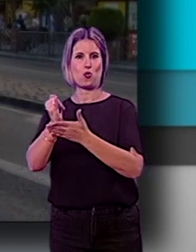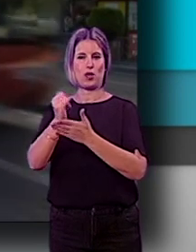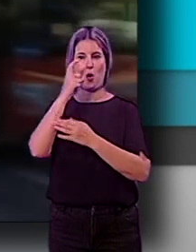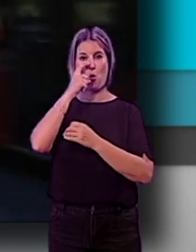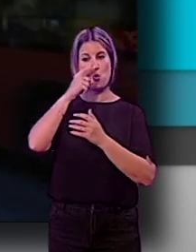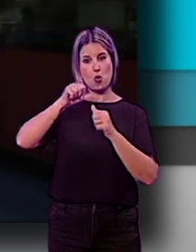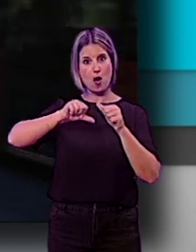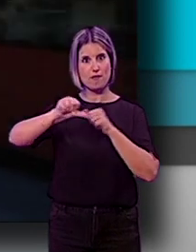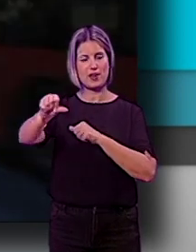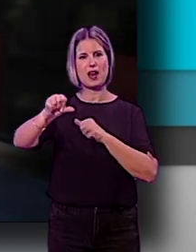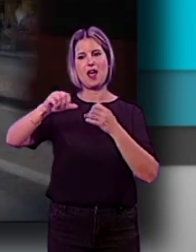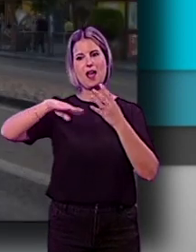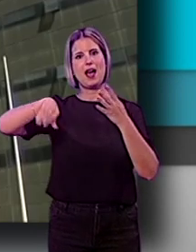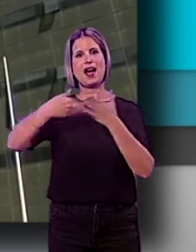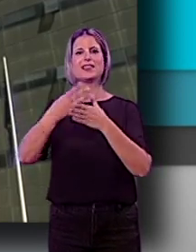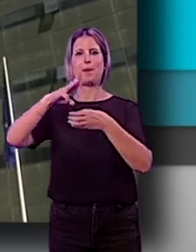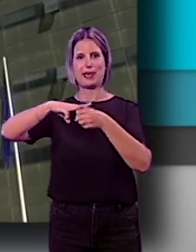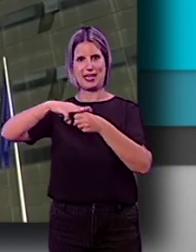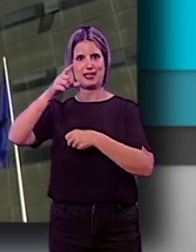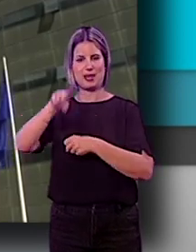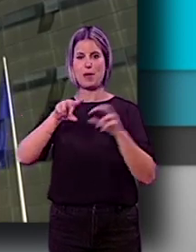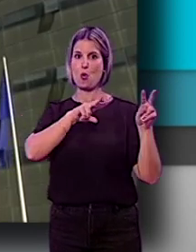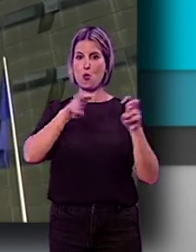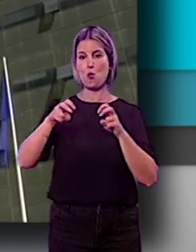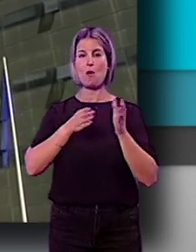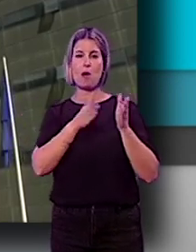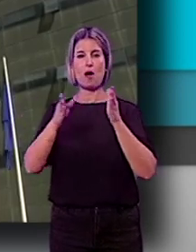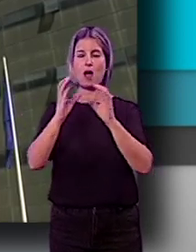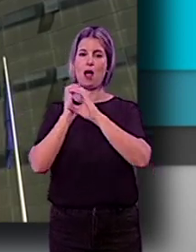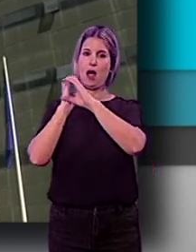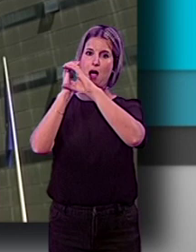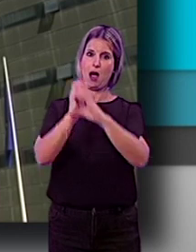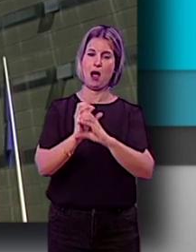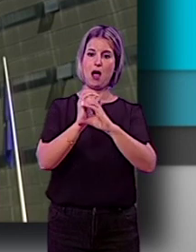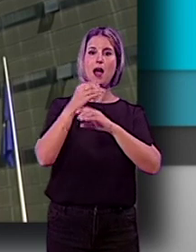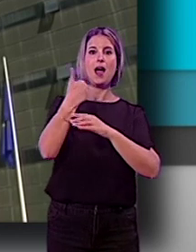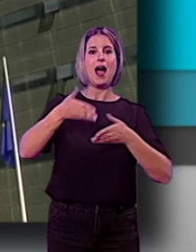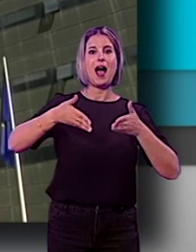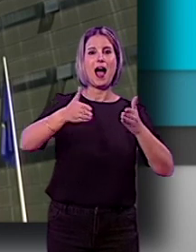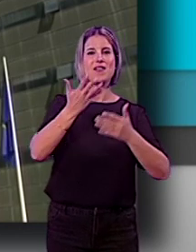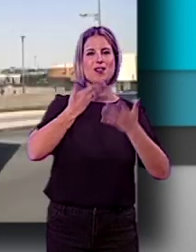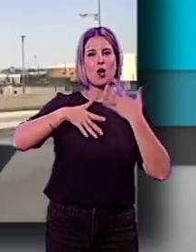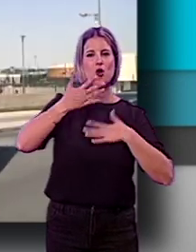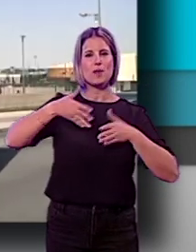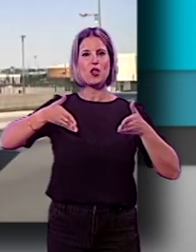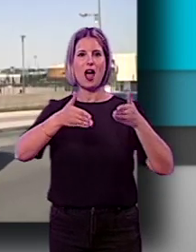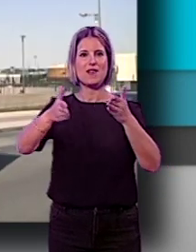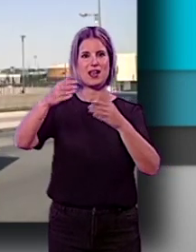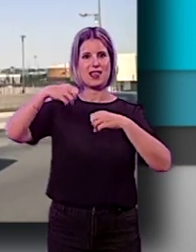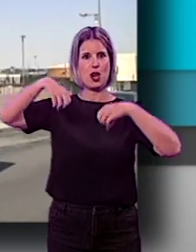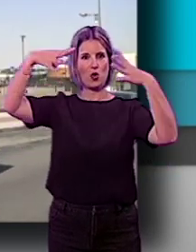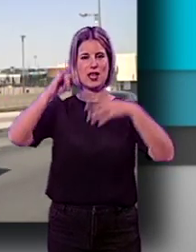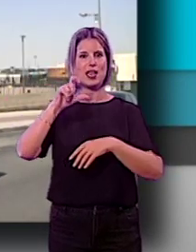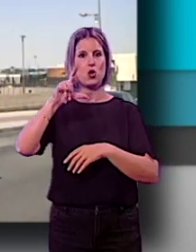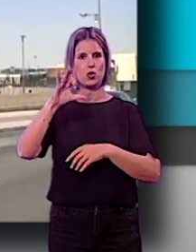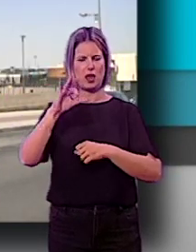de junio hasta el Parque Tecnológico de la Salud. Con el nuevo recorrido, el 8 llegará a la Avenida del Conocimiento y la Avenida de la Ilustración, garantizando las